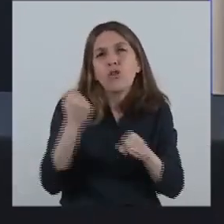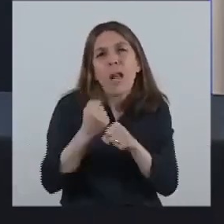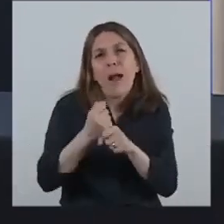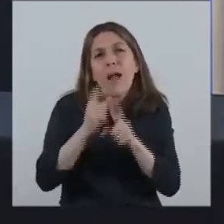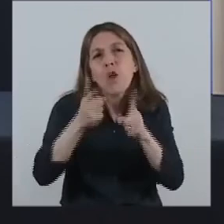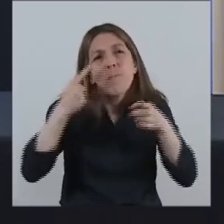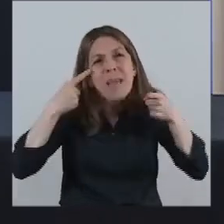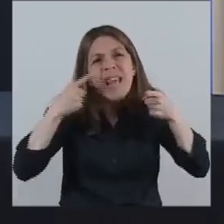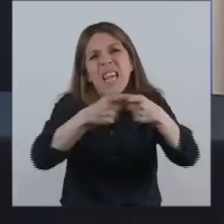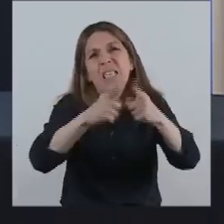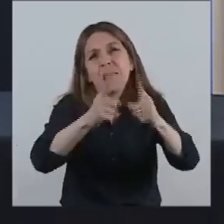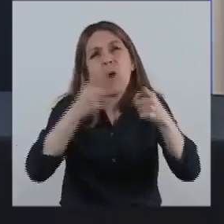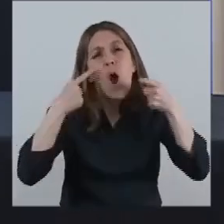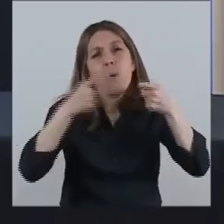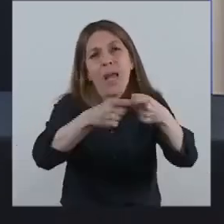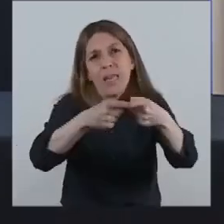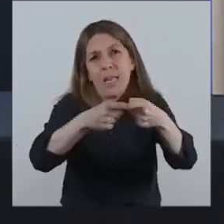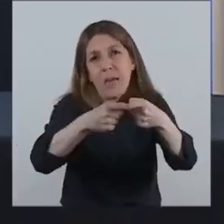sobre este mismo barco.